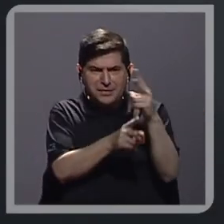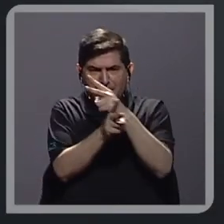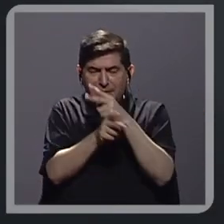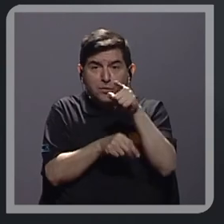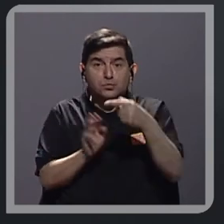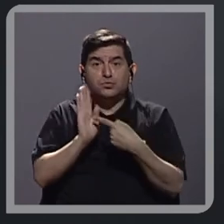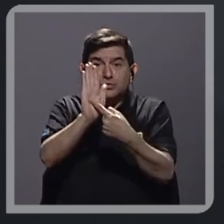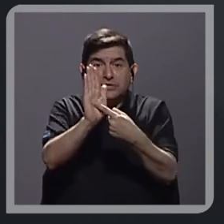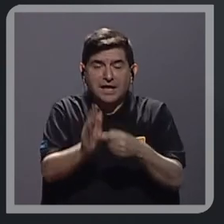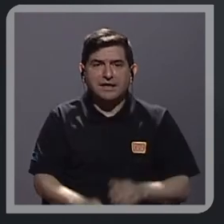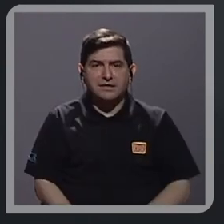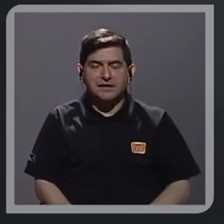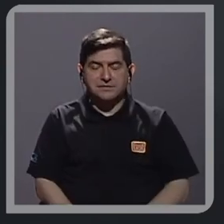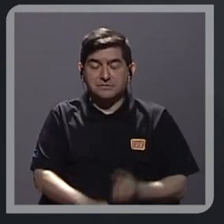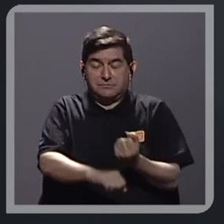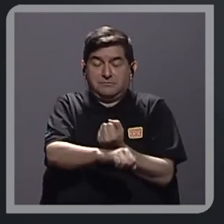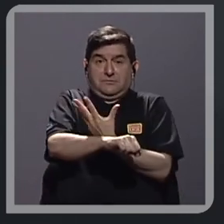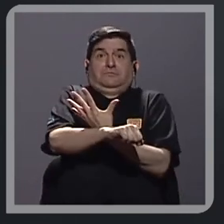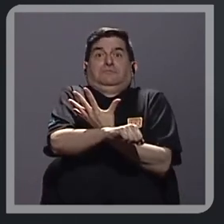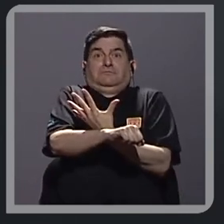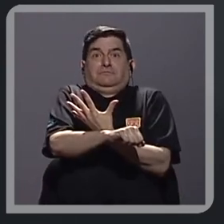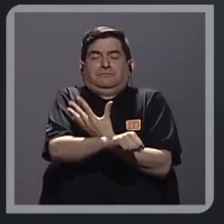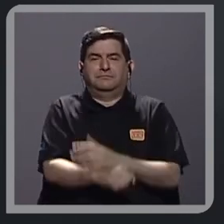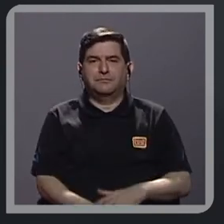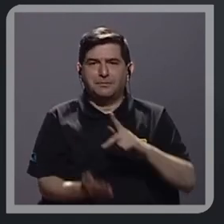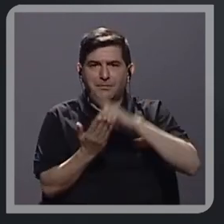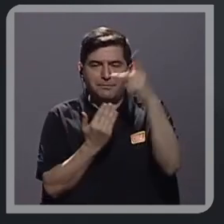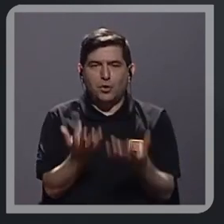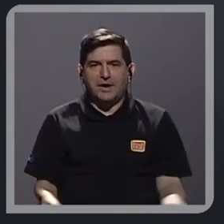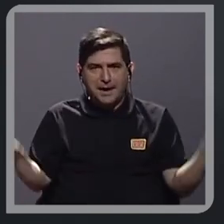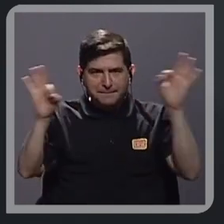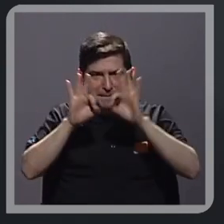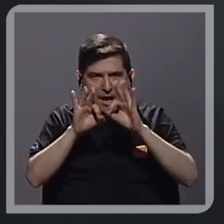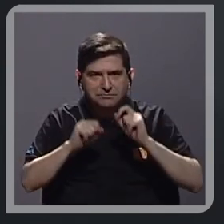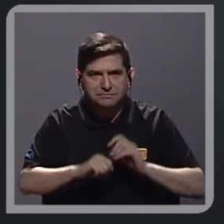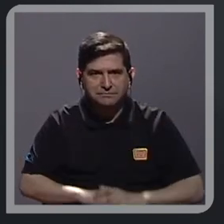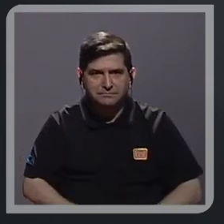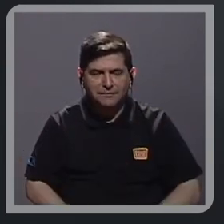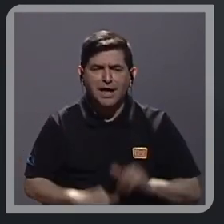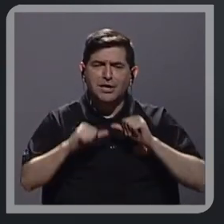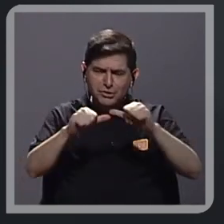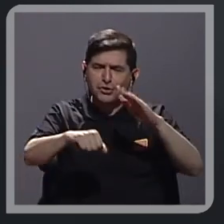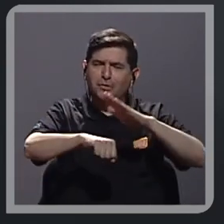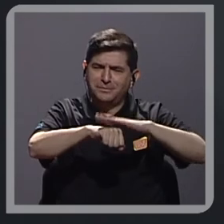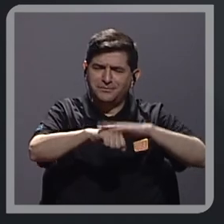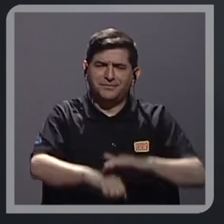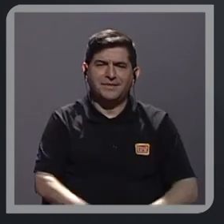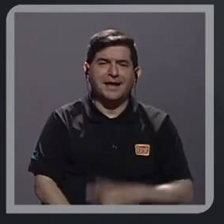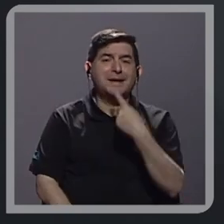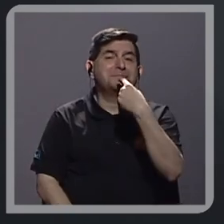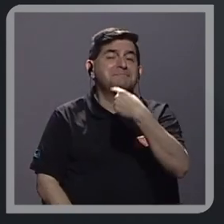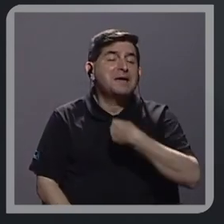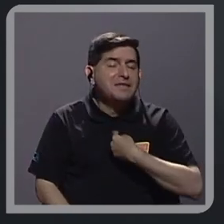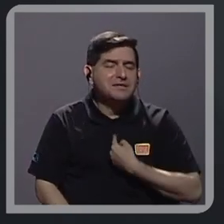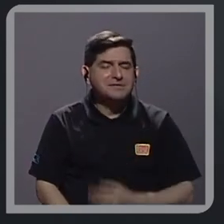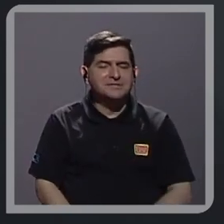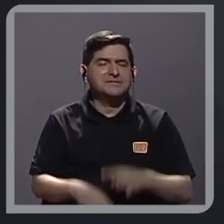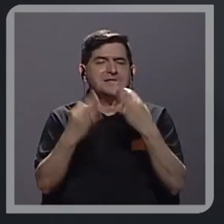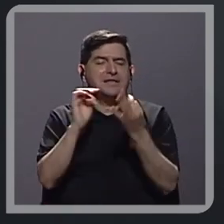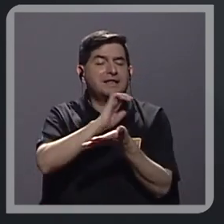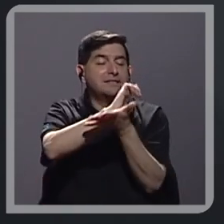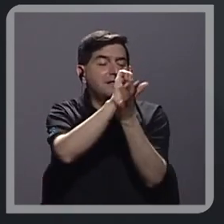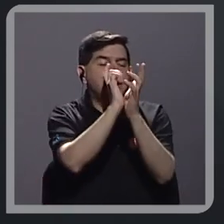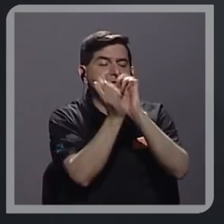ustedes presentan es de que se le paren los pelos por eso un programa como este es tan importante y la dejo seguir cuando usted nos dice que hay que tratar de